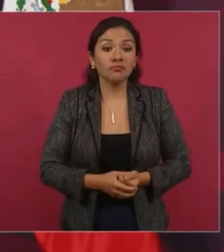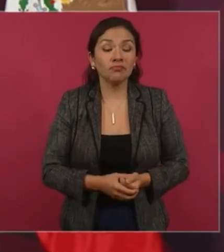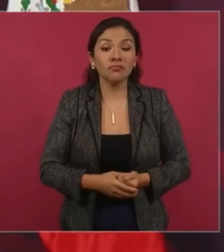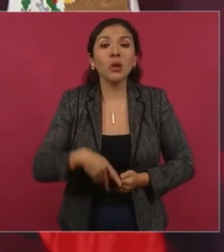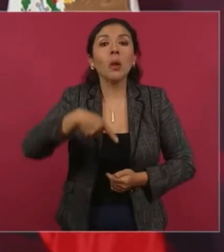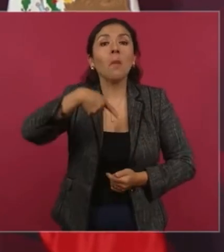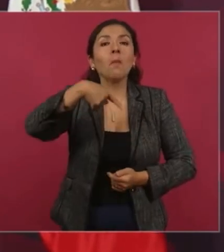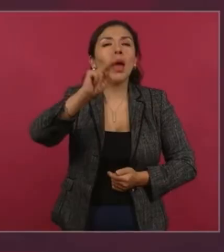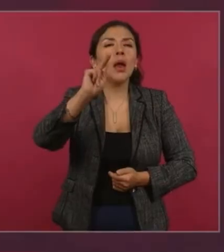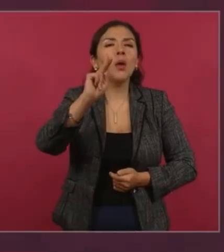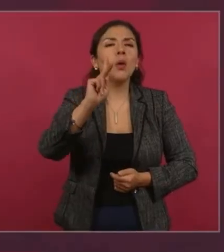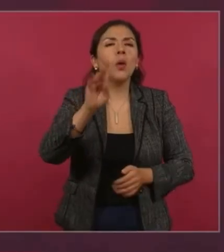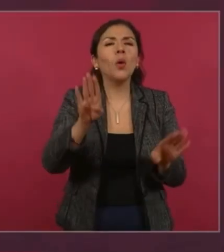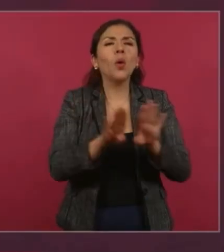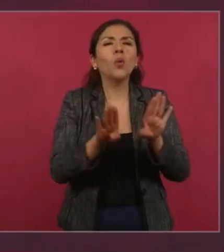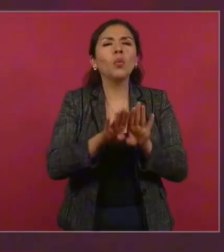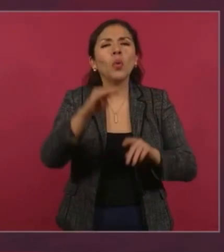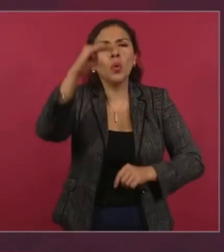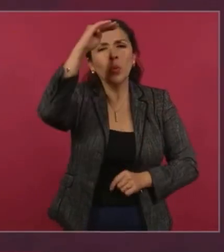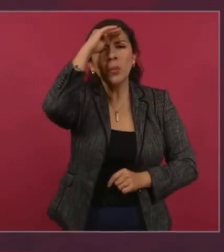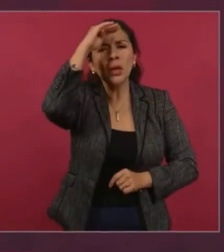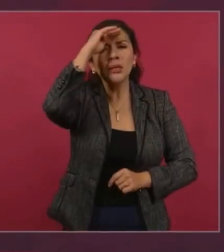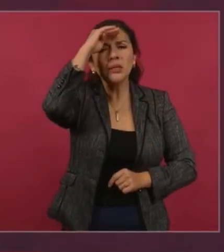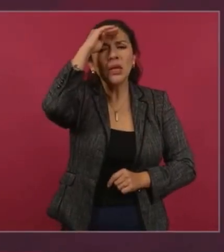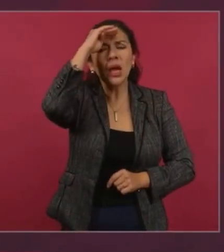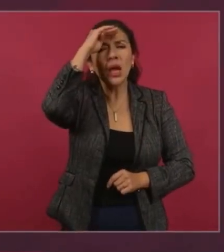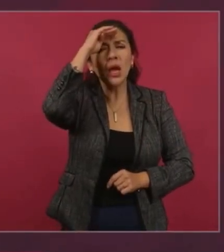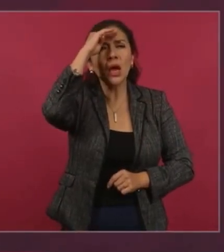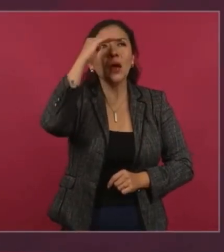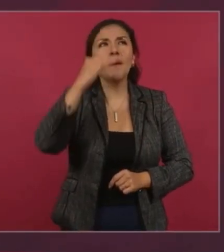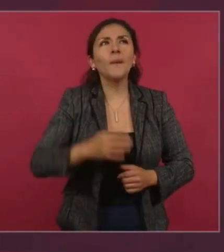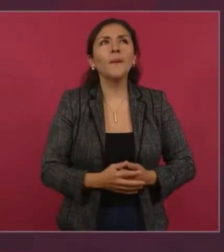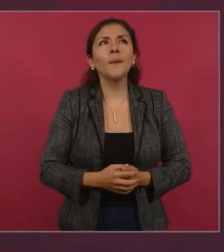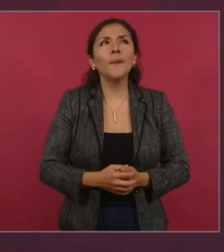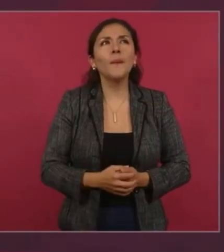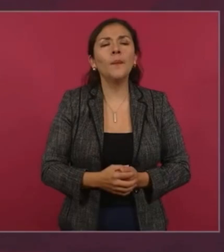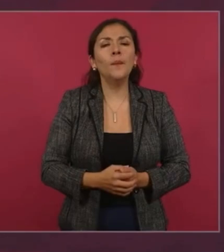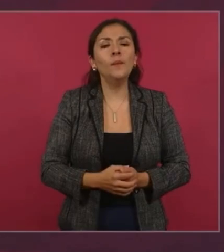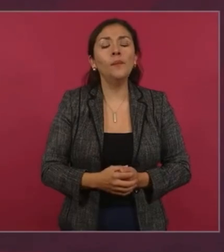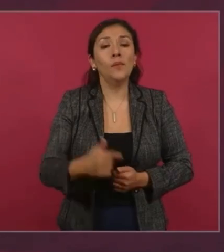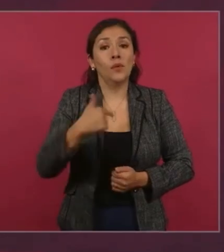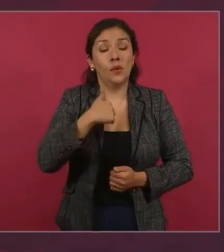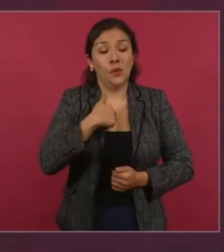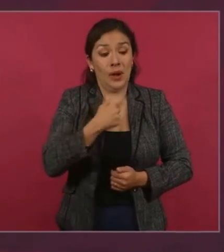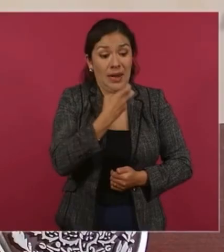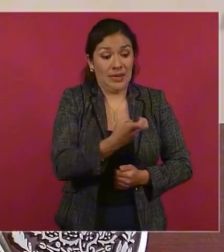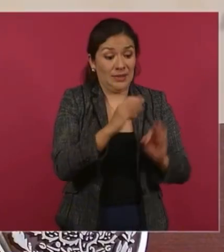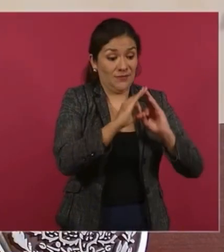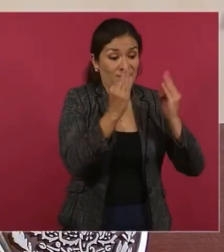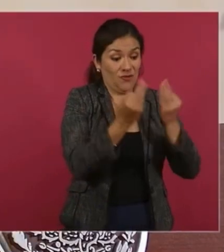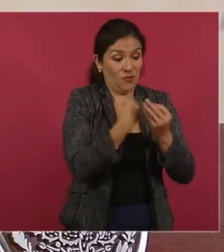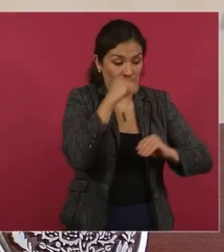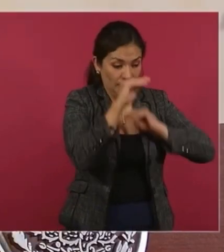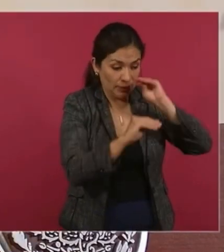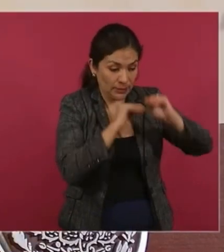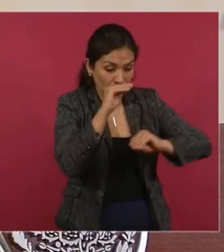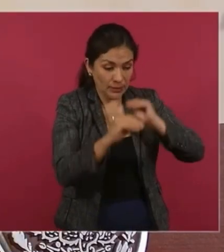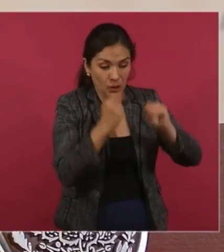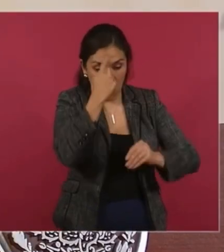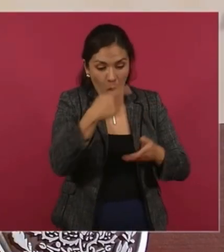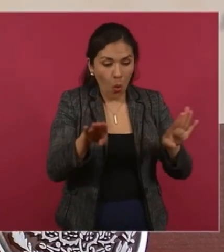importamos el modelo de